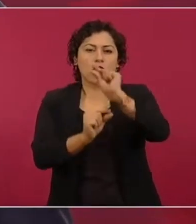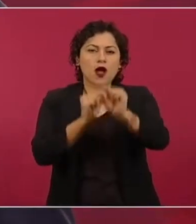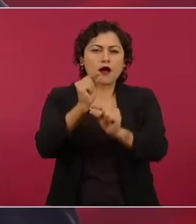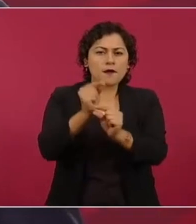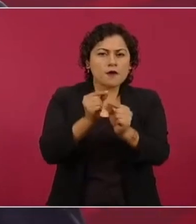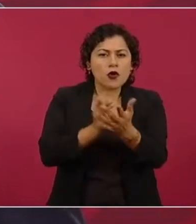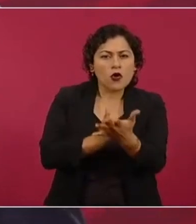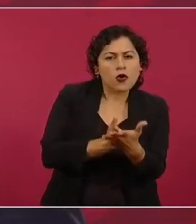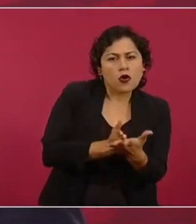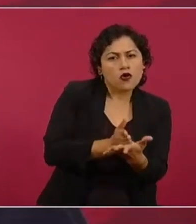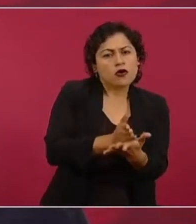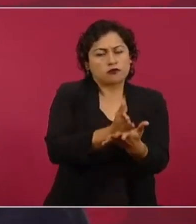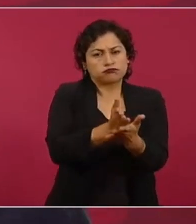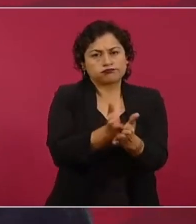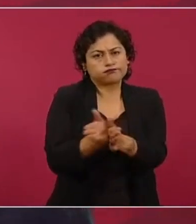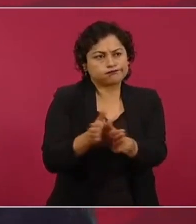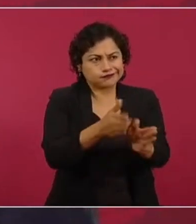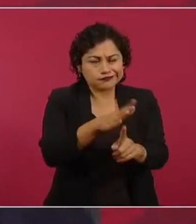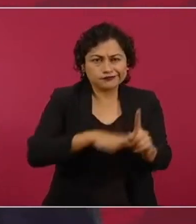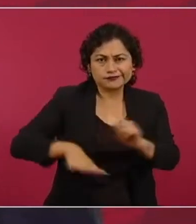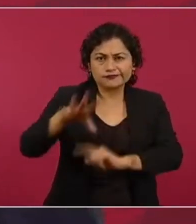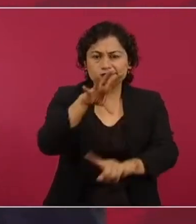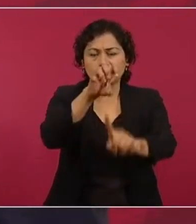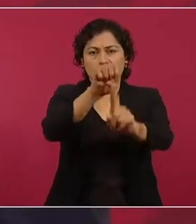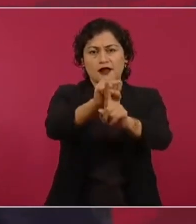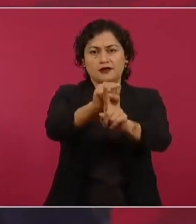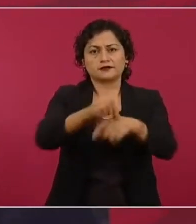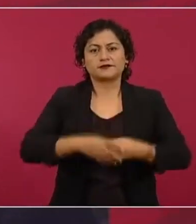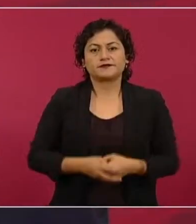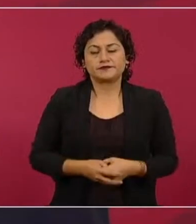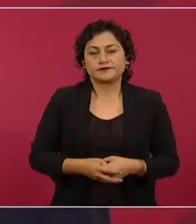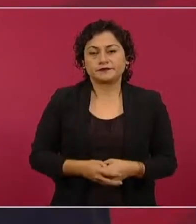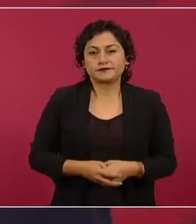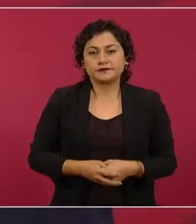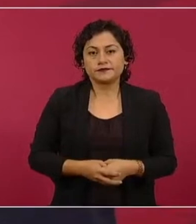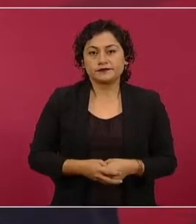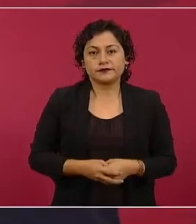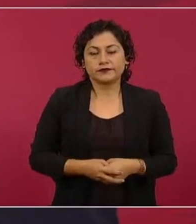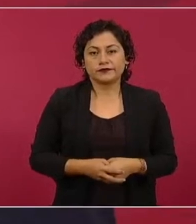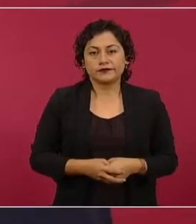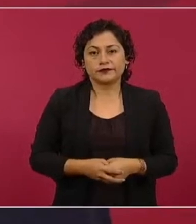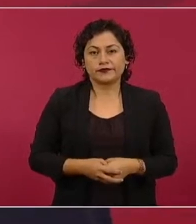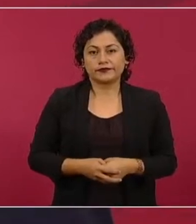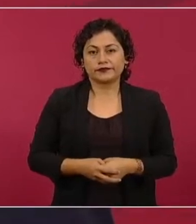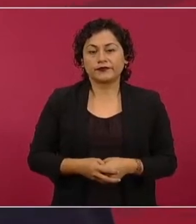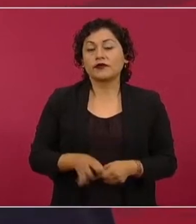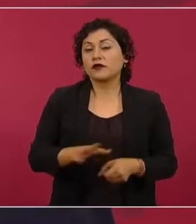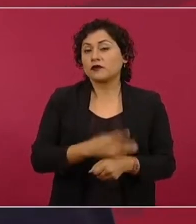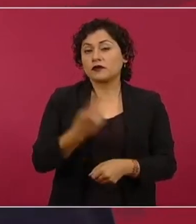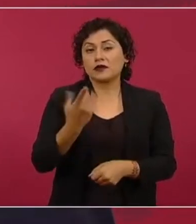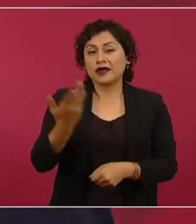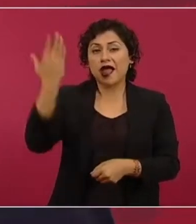Ir desbrozando el camino, porque no había tradición